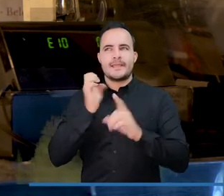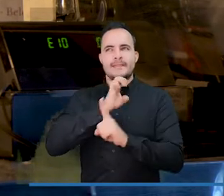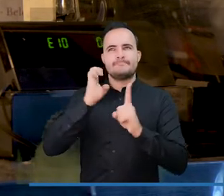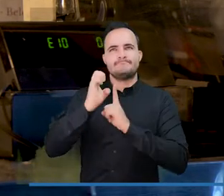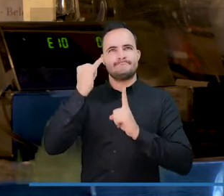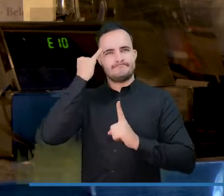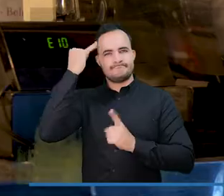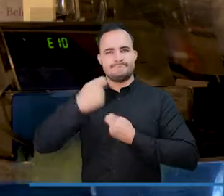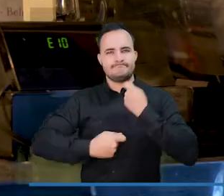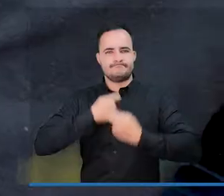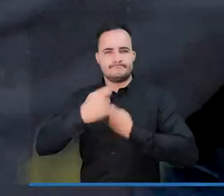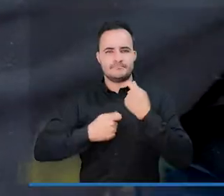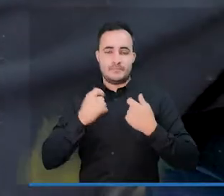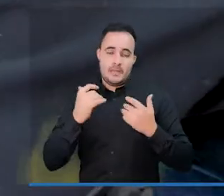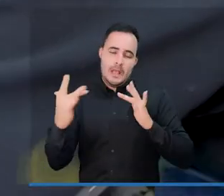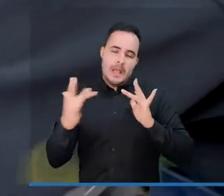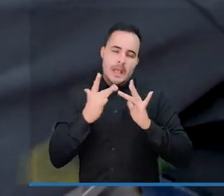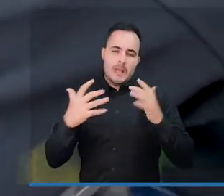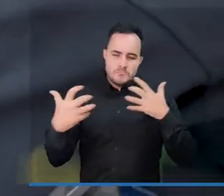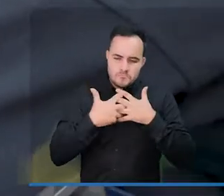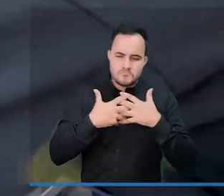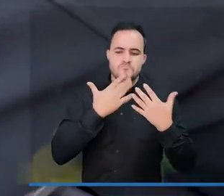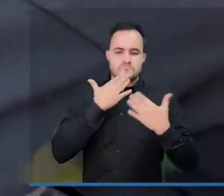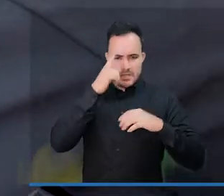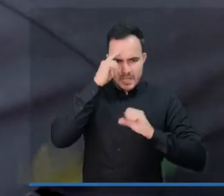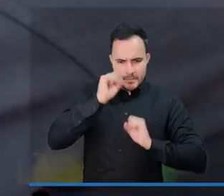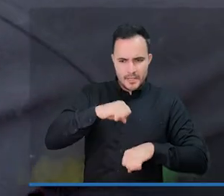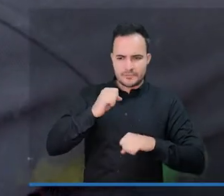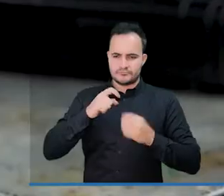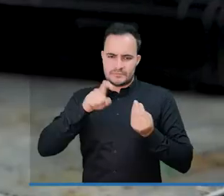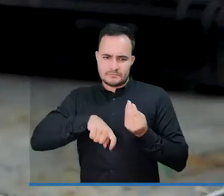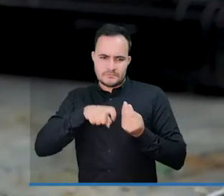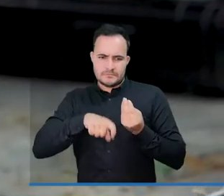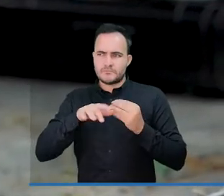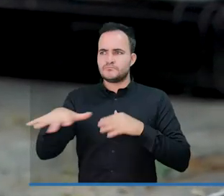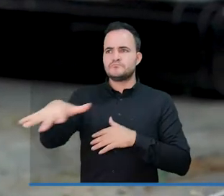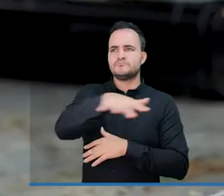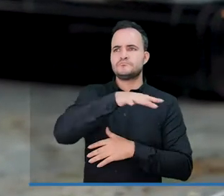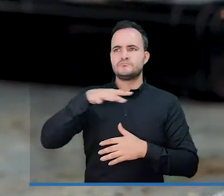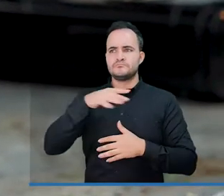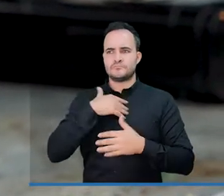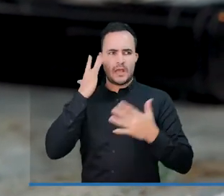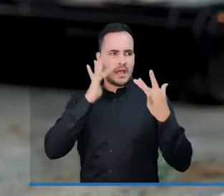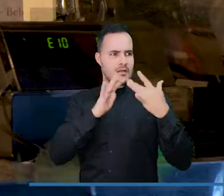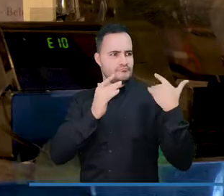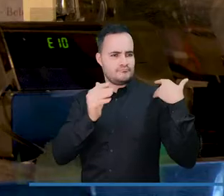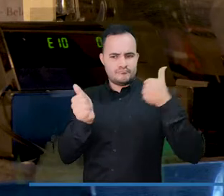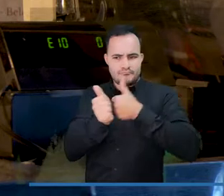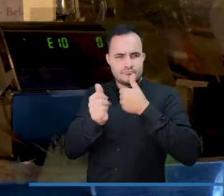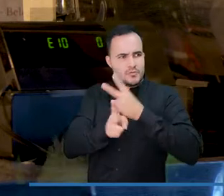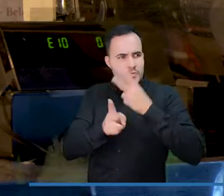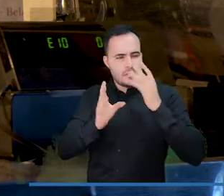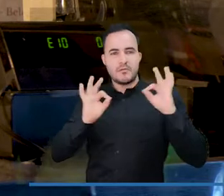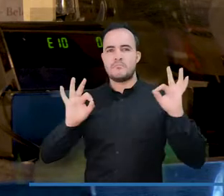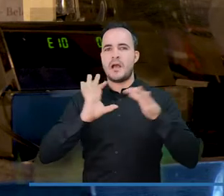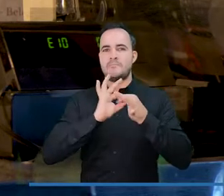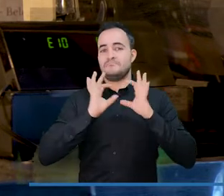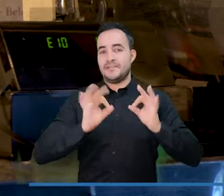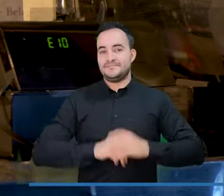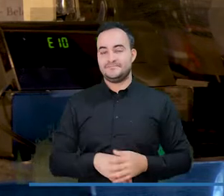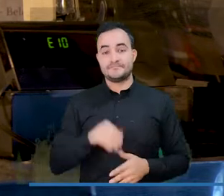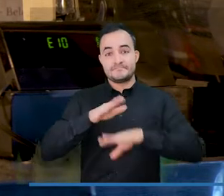como a las necesidades, a las capacidades y también a los sueños de su cuidador. Bueno, él con su esposa